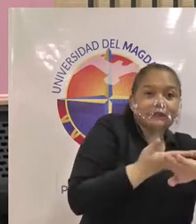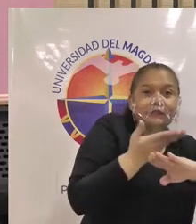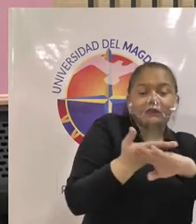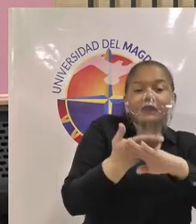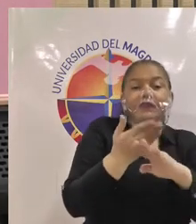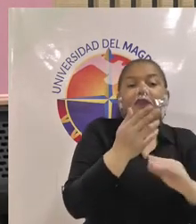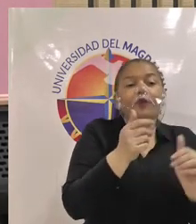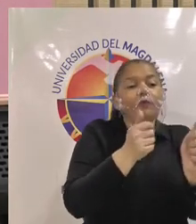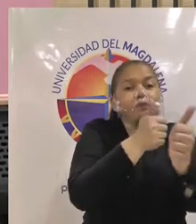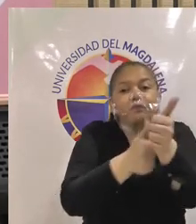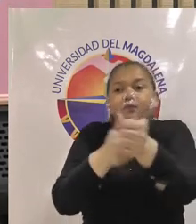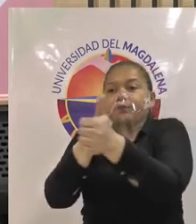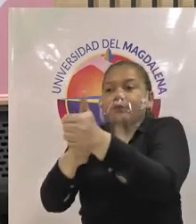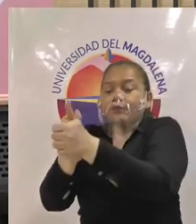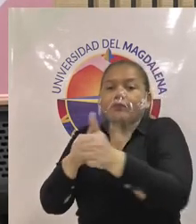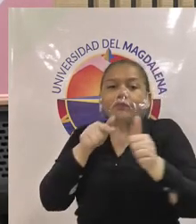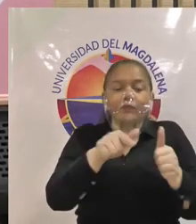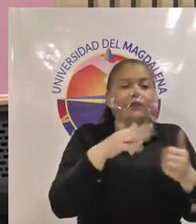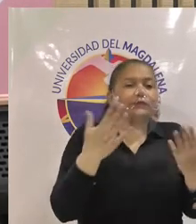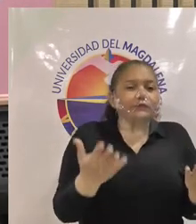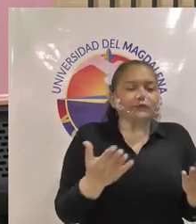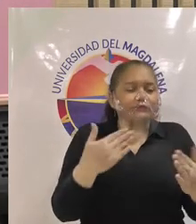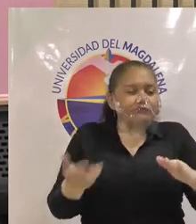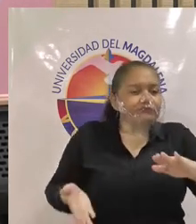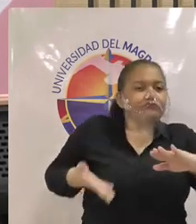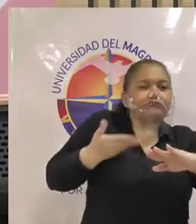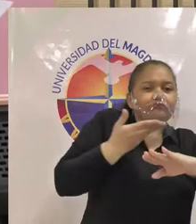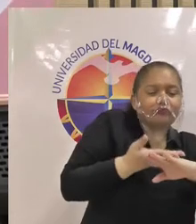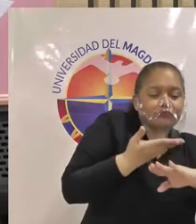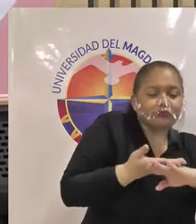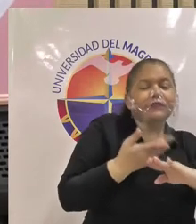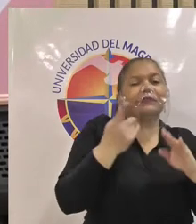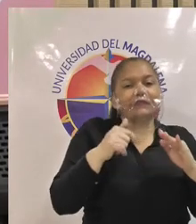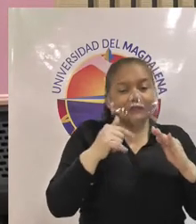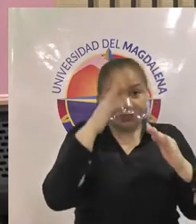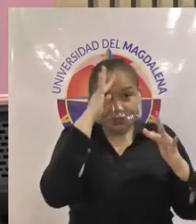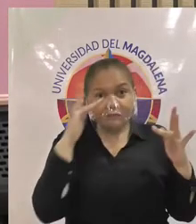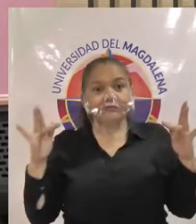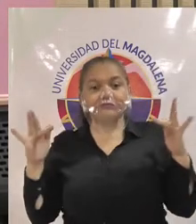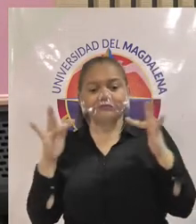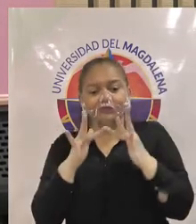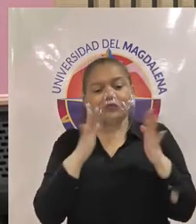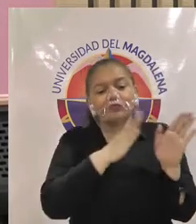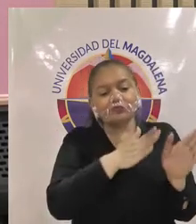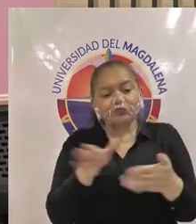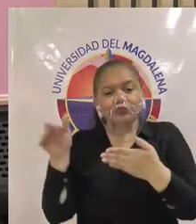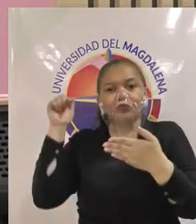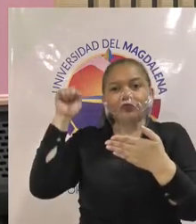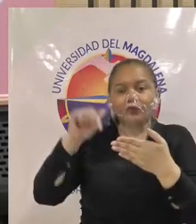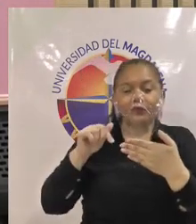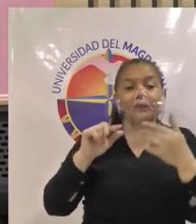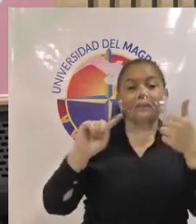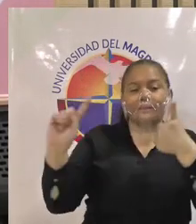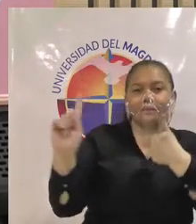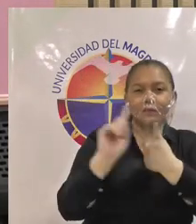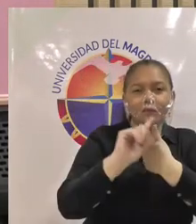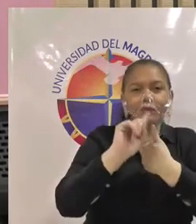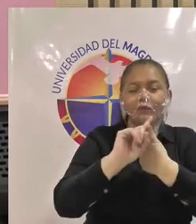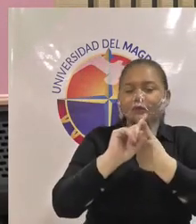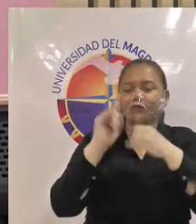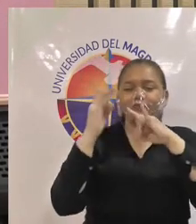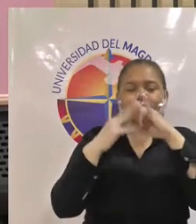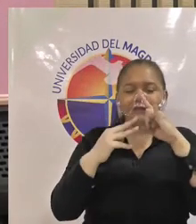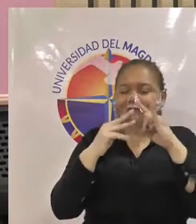por los compromisos asignados y consignados en el plan de desarrollo que son universidad comprometida con la calidad